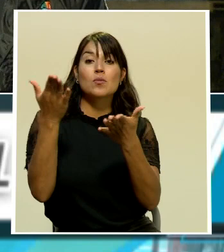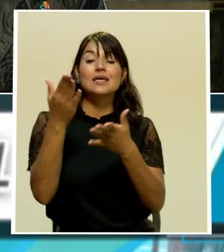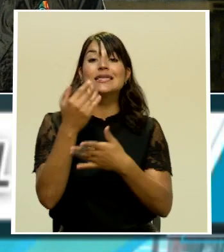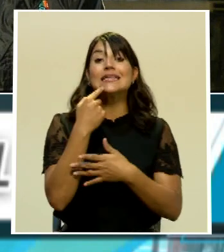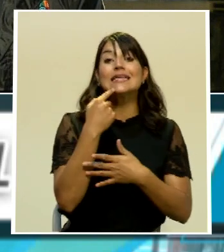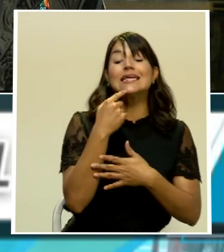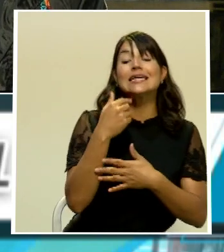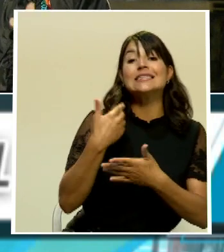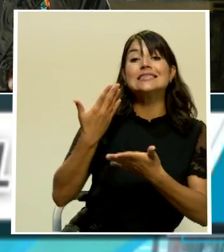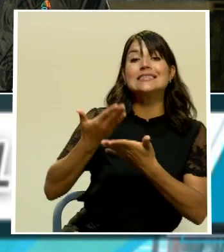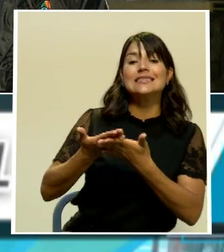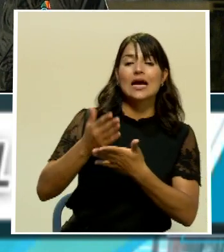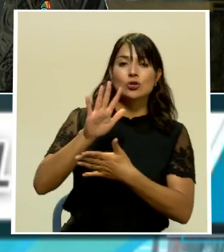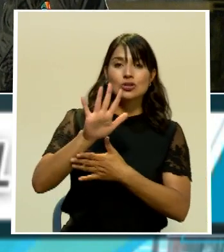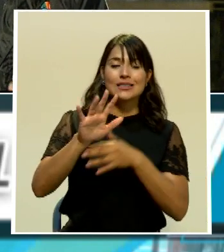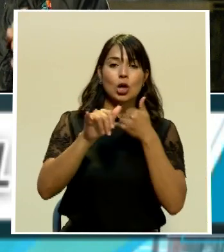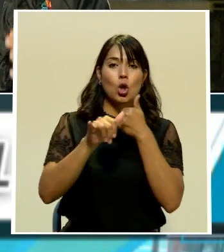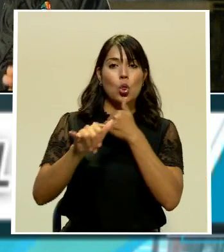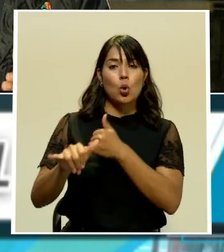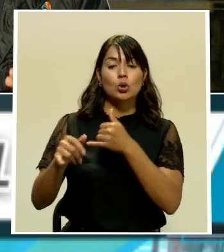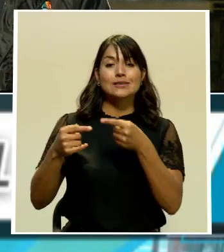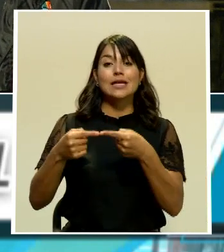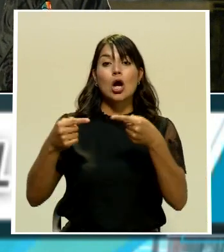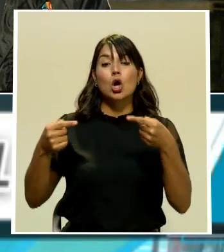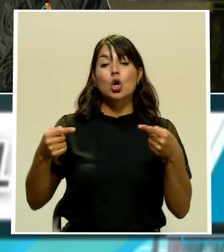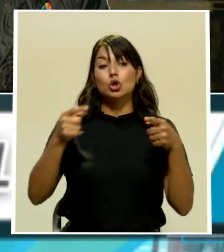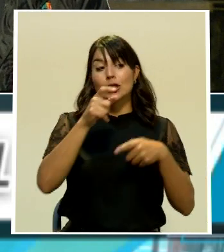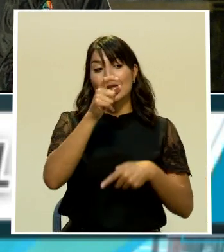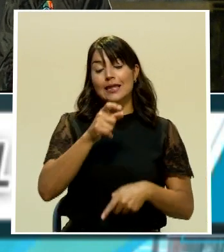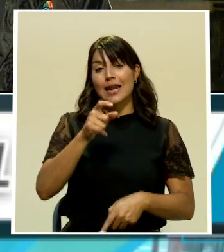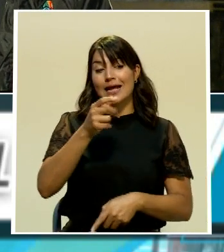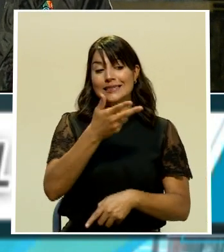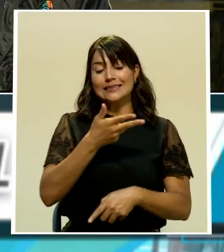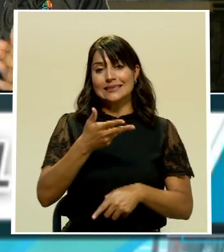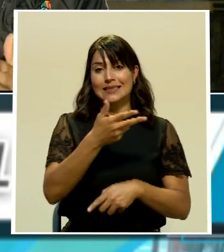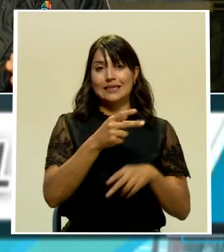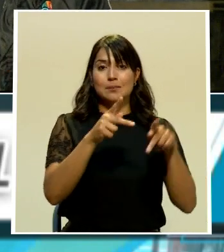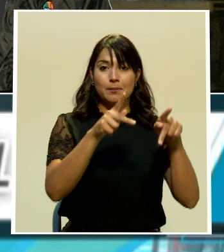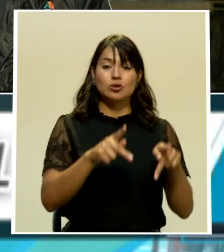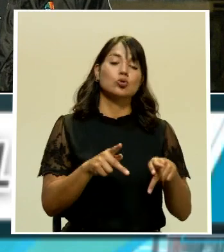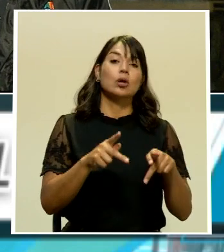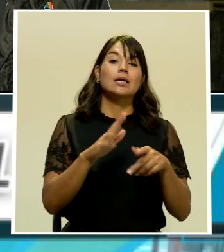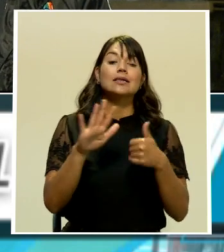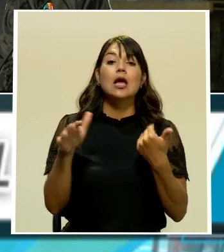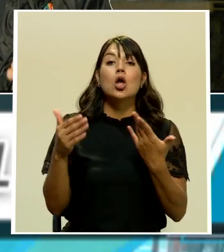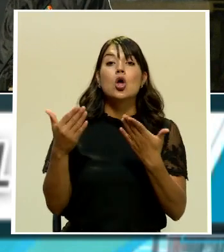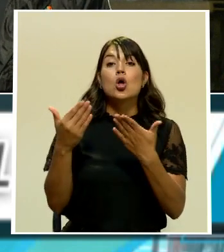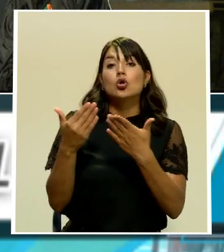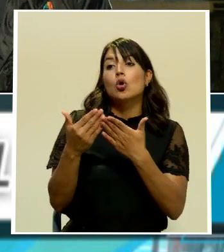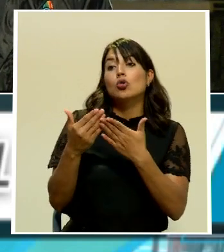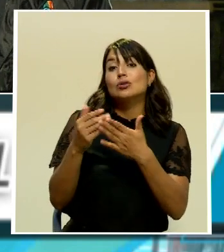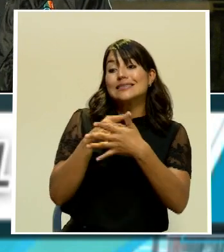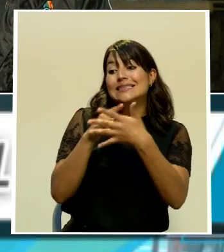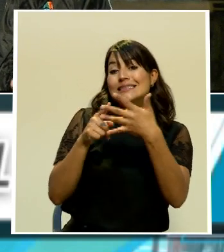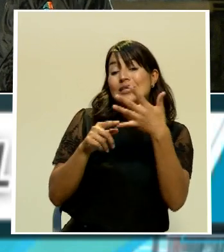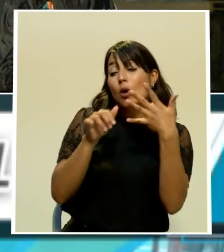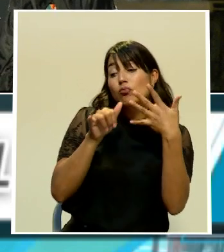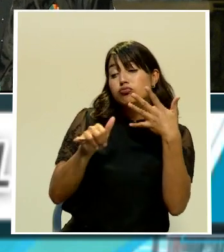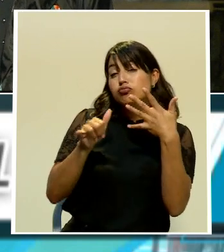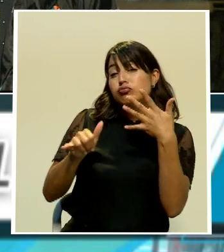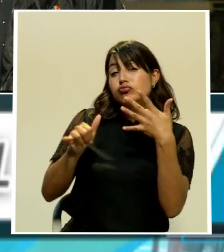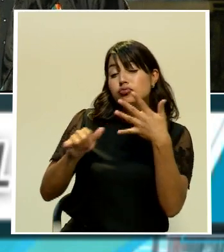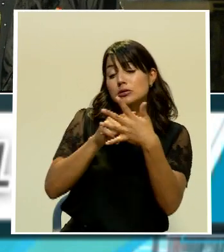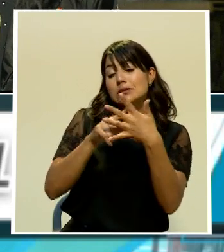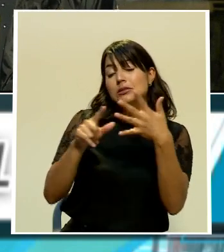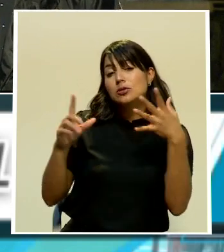denuncias las que en este momento se han interpuesto en contra de ellos, todas agrupadas en una sola causa por estos